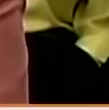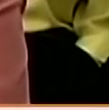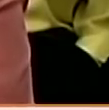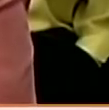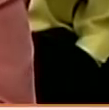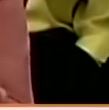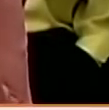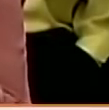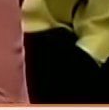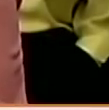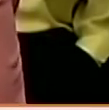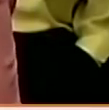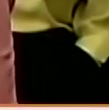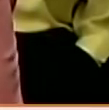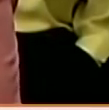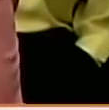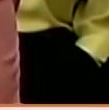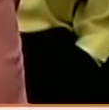falsos positivos